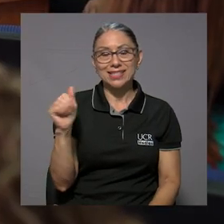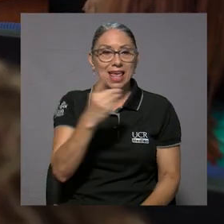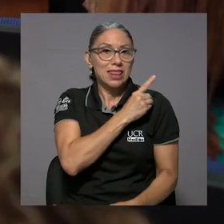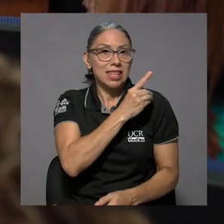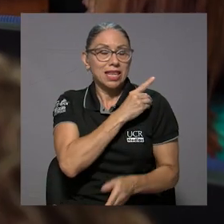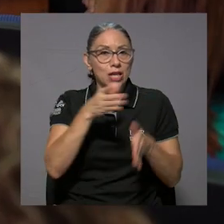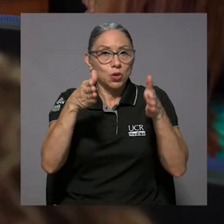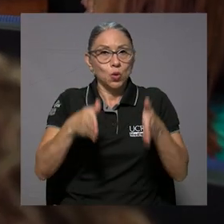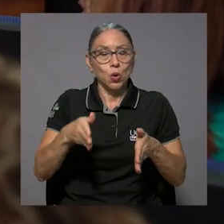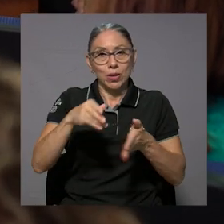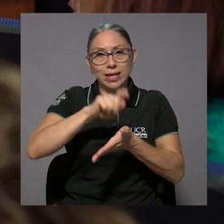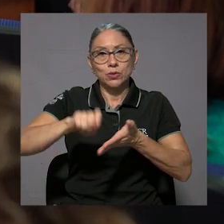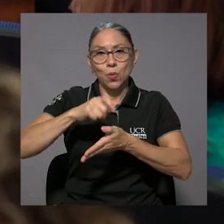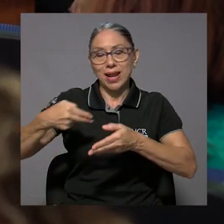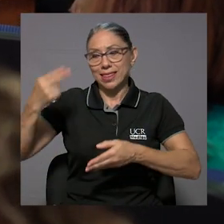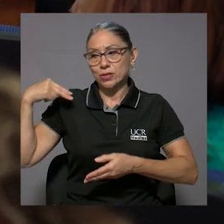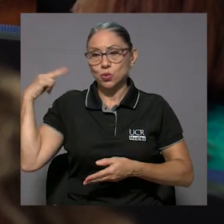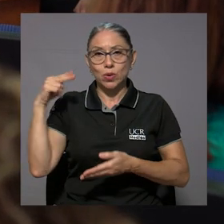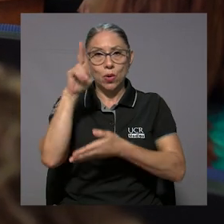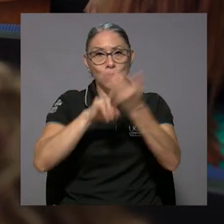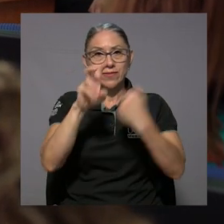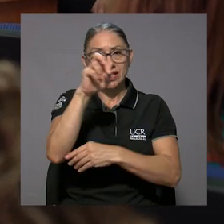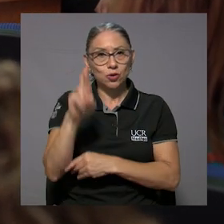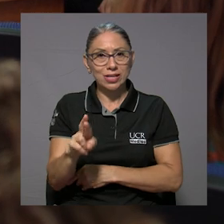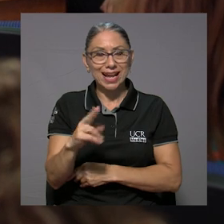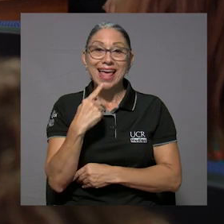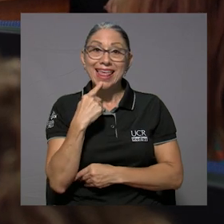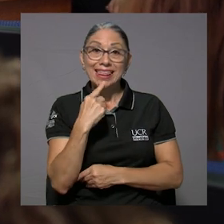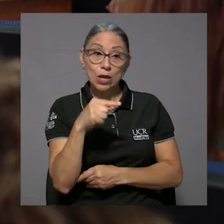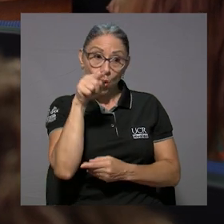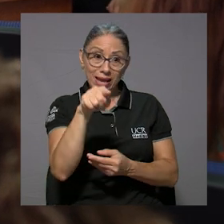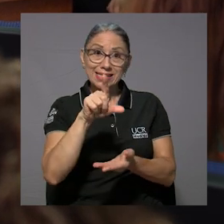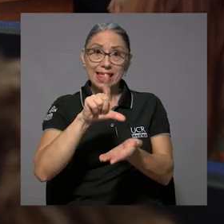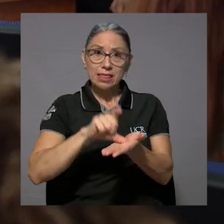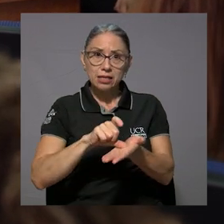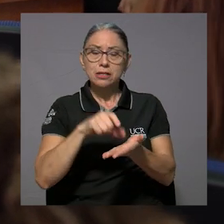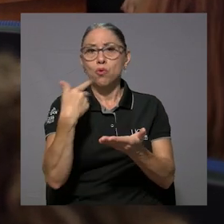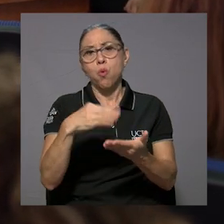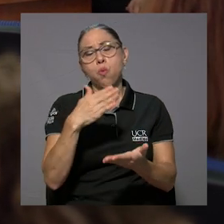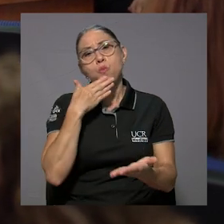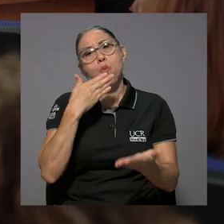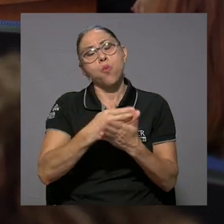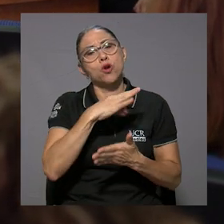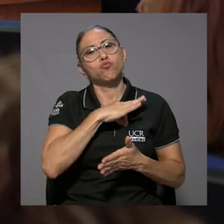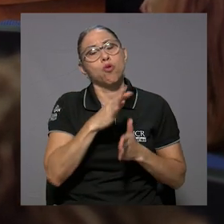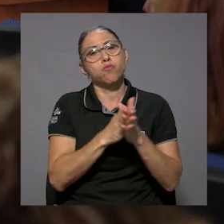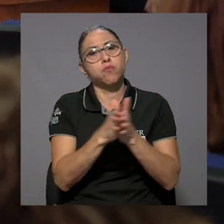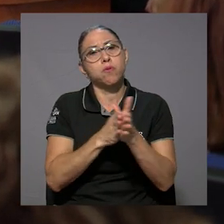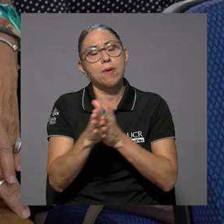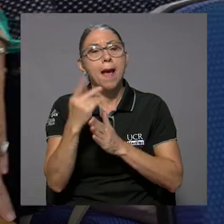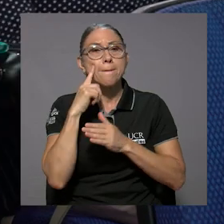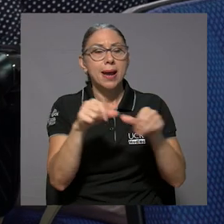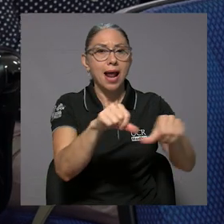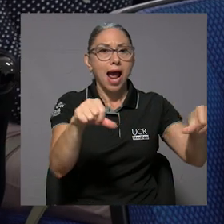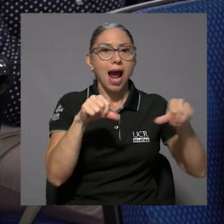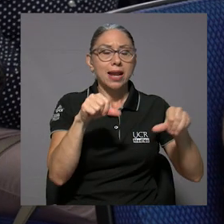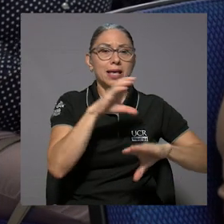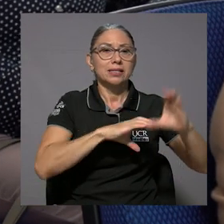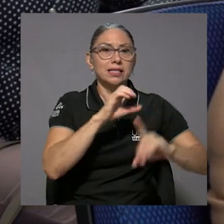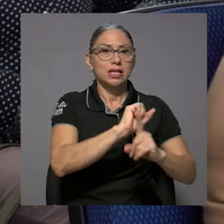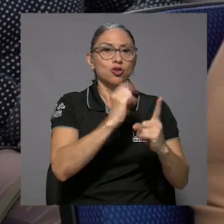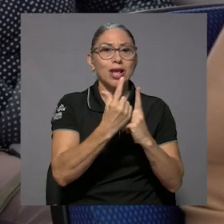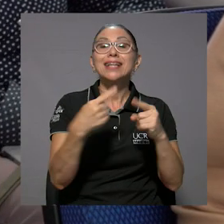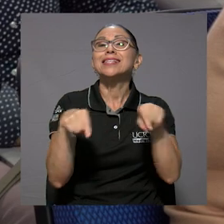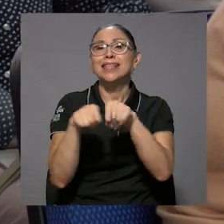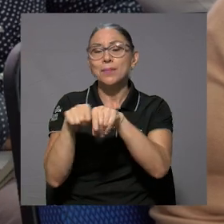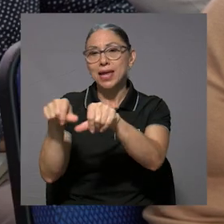Vargas Arias, director de la Escuela de Historia de la Universidad de Costa Rica, aseguró que esta tesis es un gran aporte tanto al campo de las